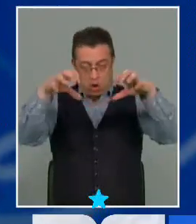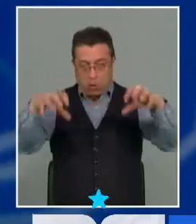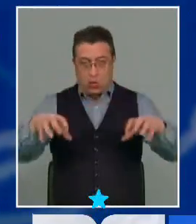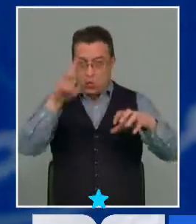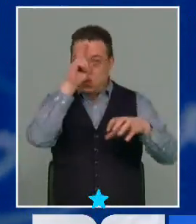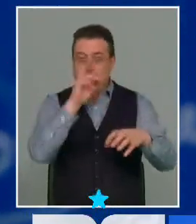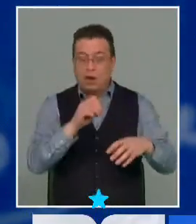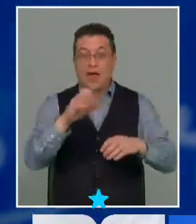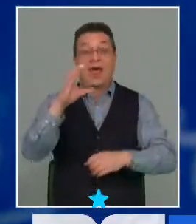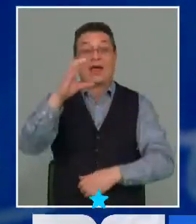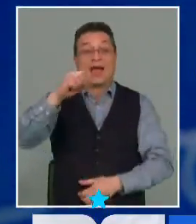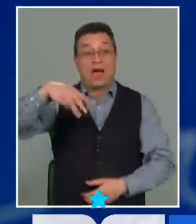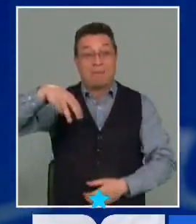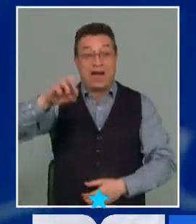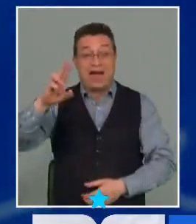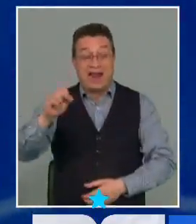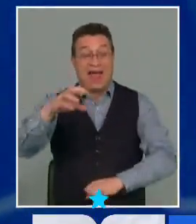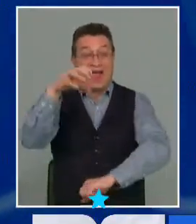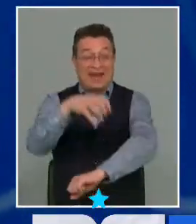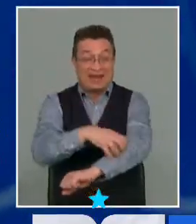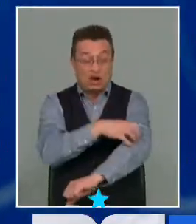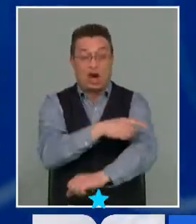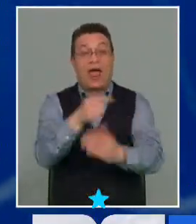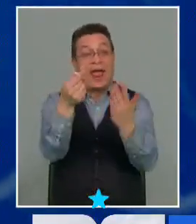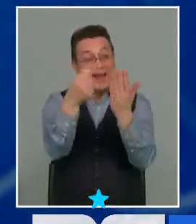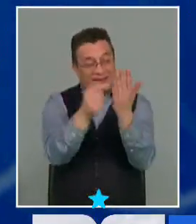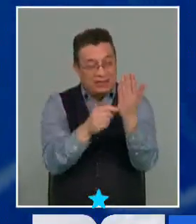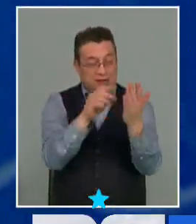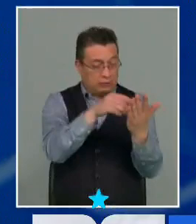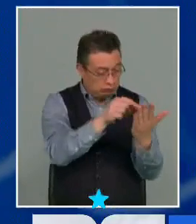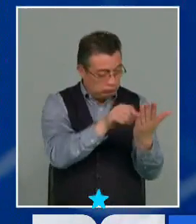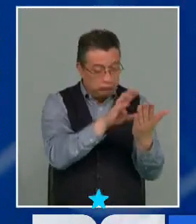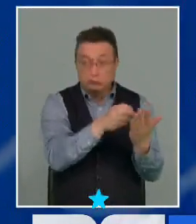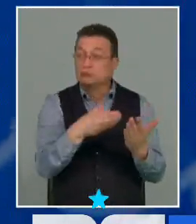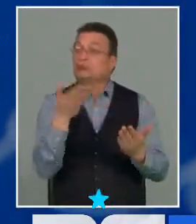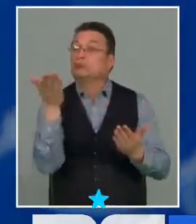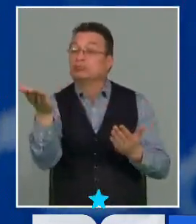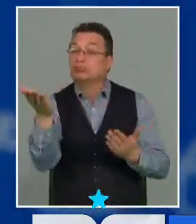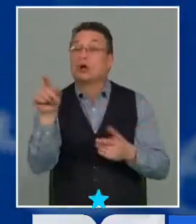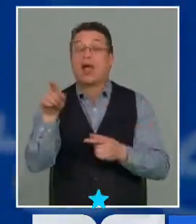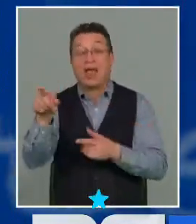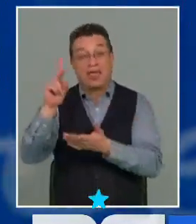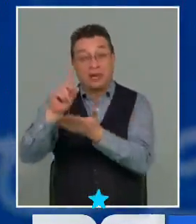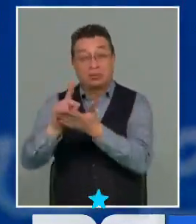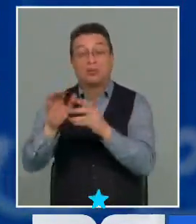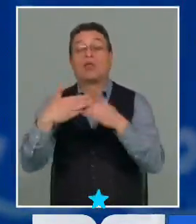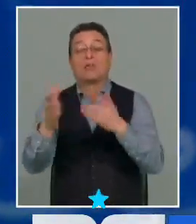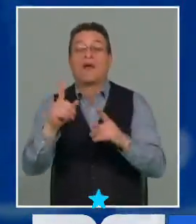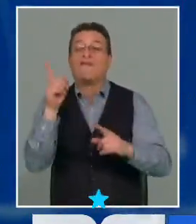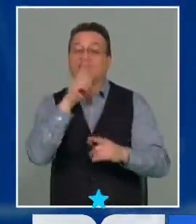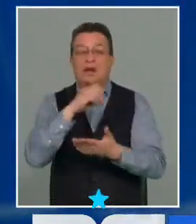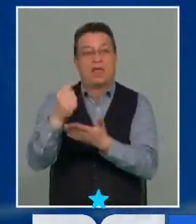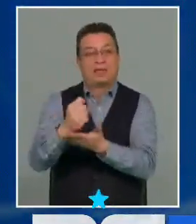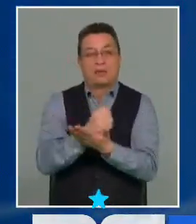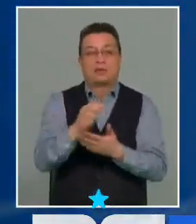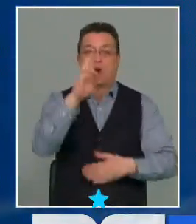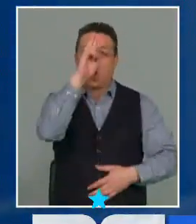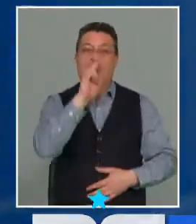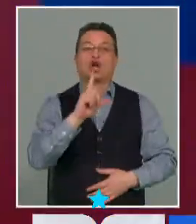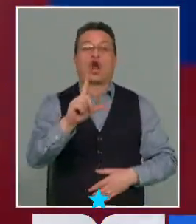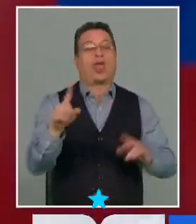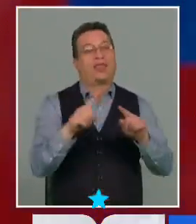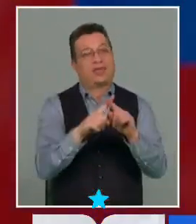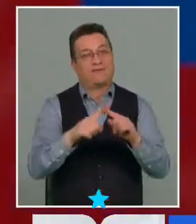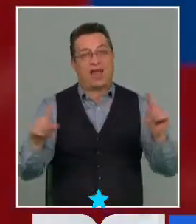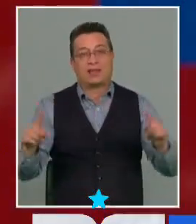la Cámara de Región es revisora, el proyecto ingresa en Congreso de Diputados, se revisa y después se termina la tramitación. Por lo tanto, tienen roles diferentes.